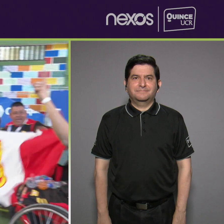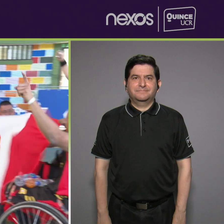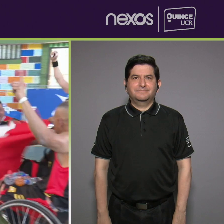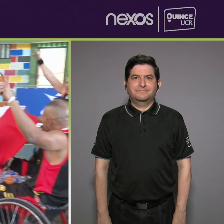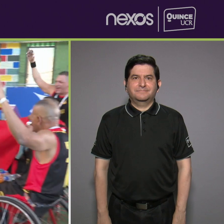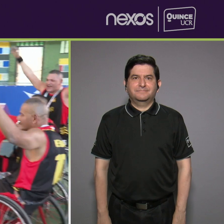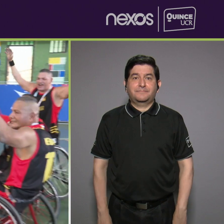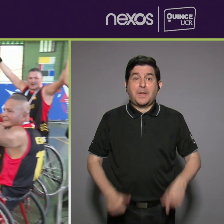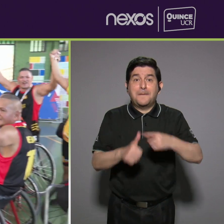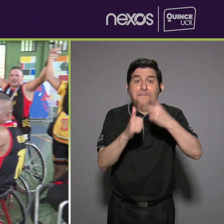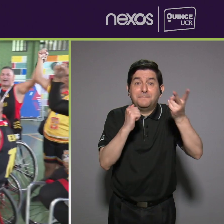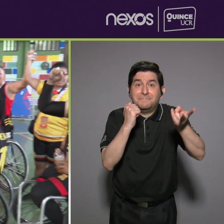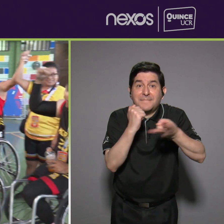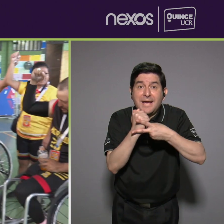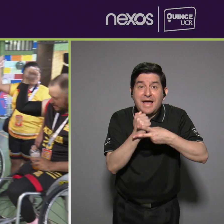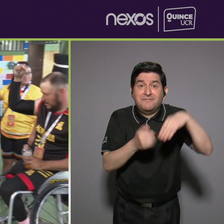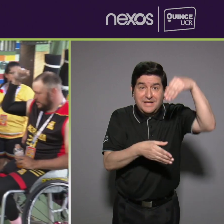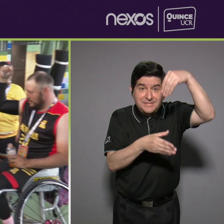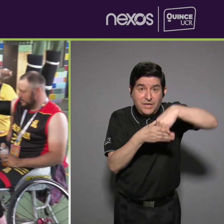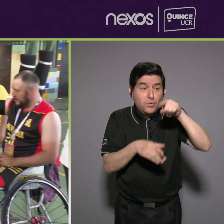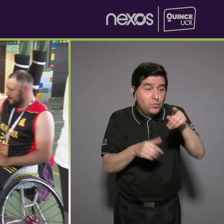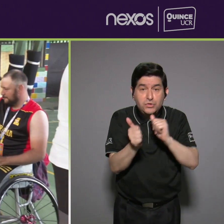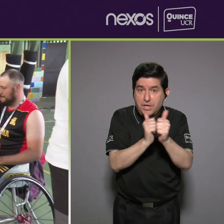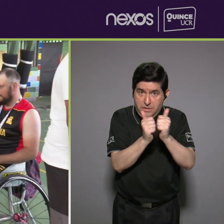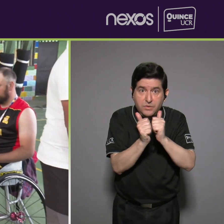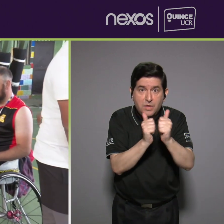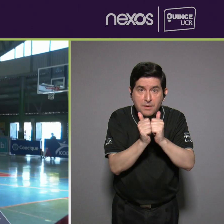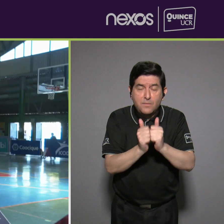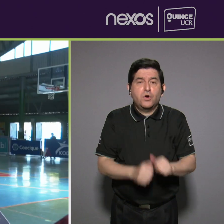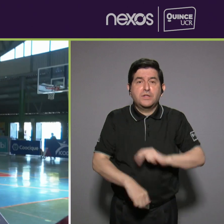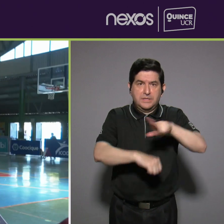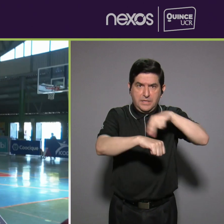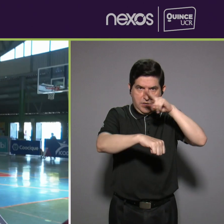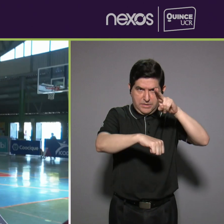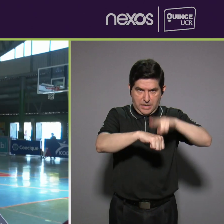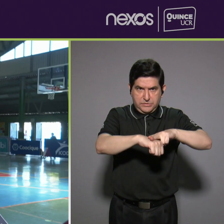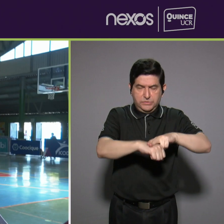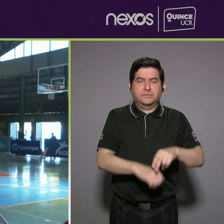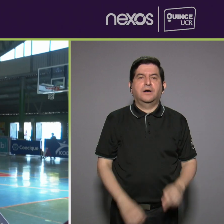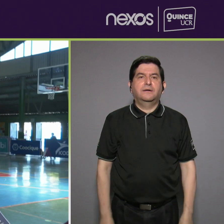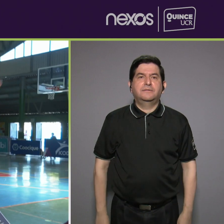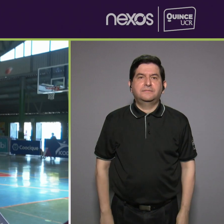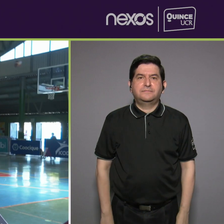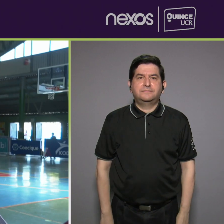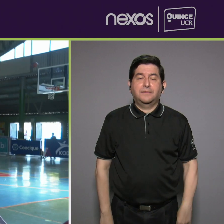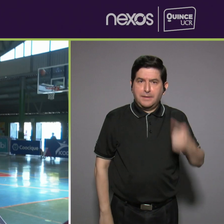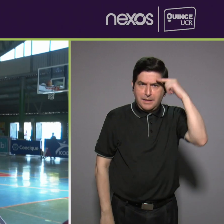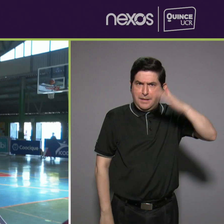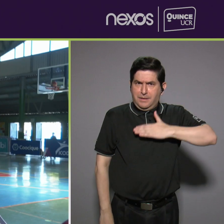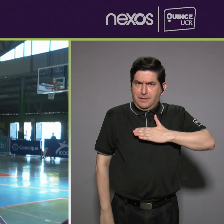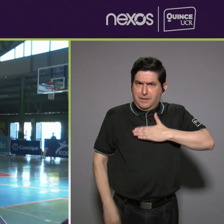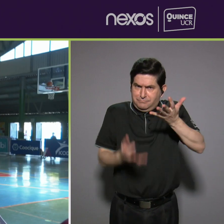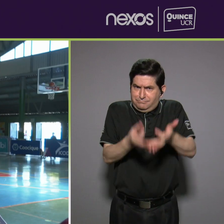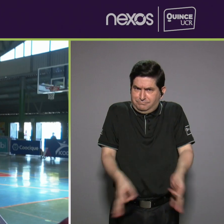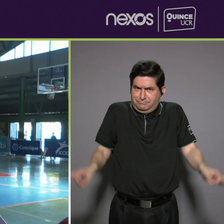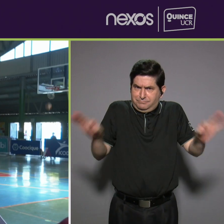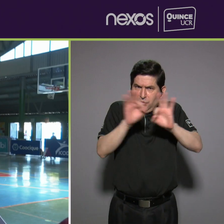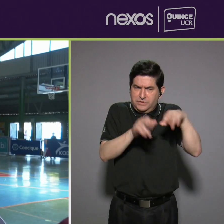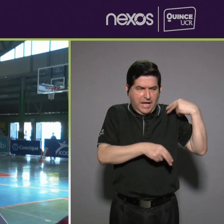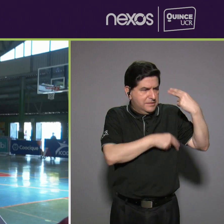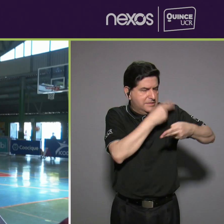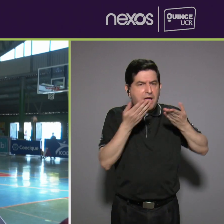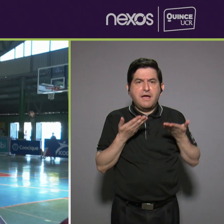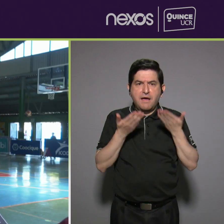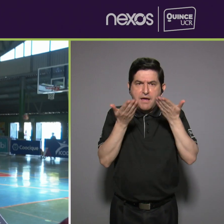Es la primera vez que se incluye este deporte a nivel nacional y para mí es muy importante dejar un legado